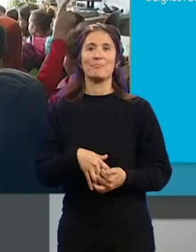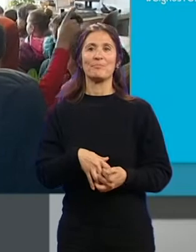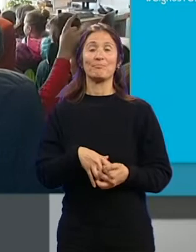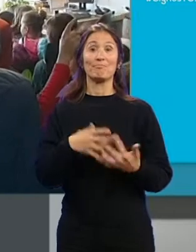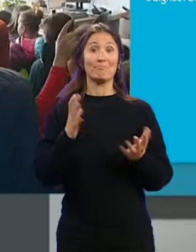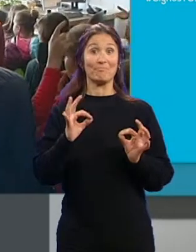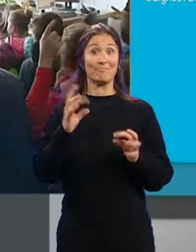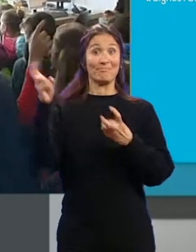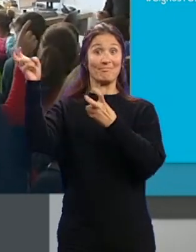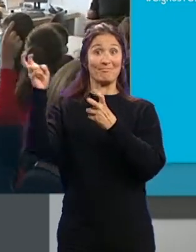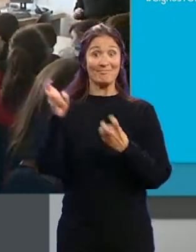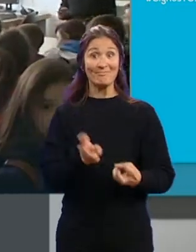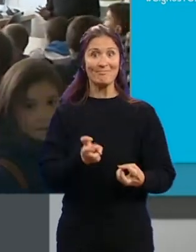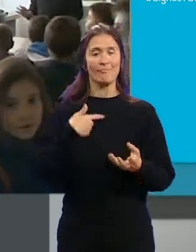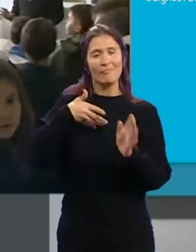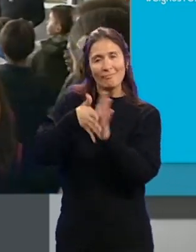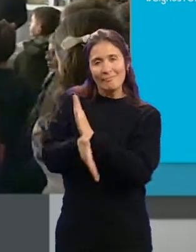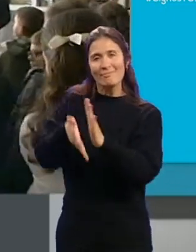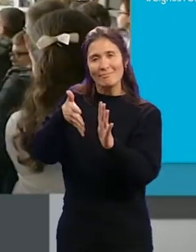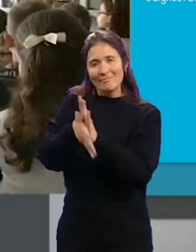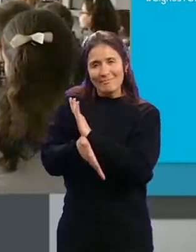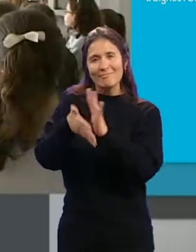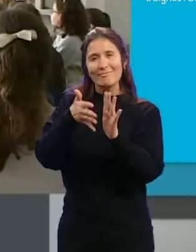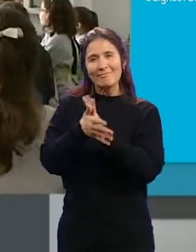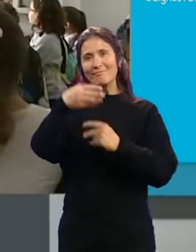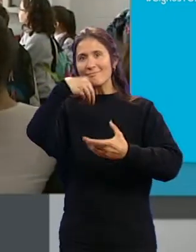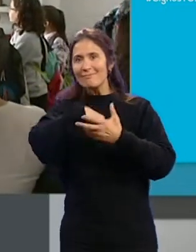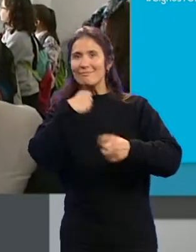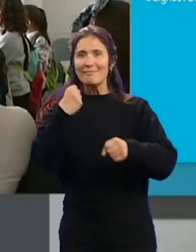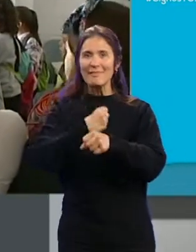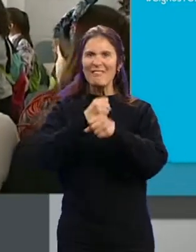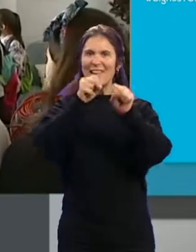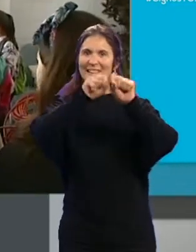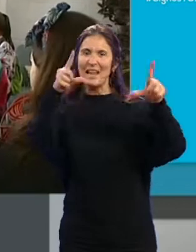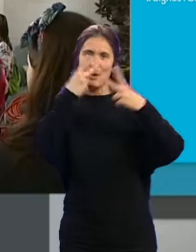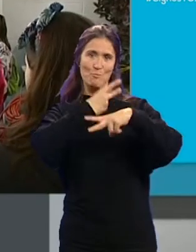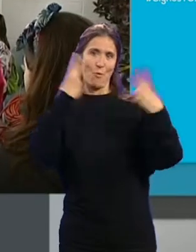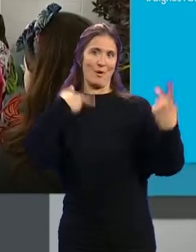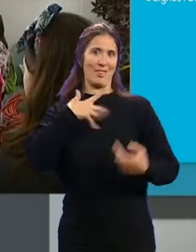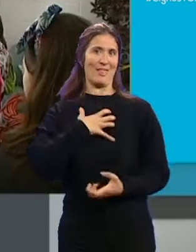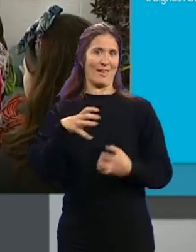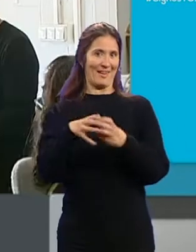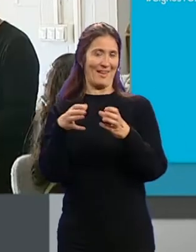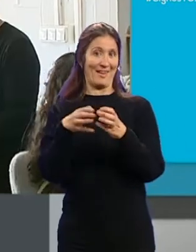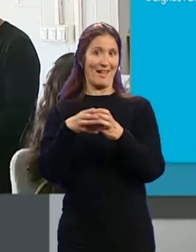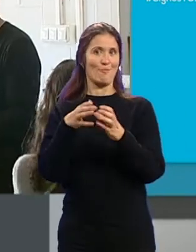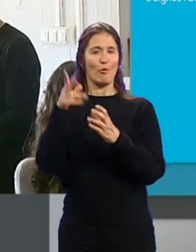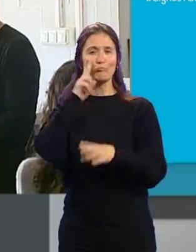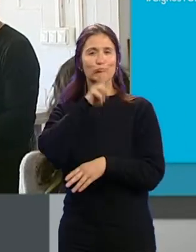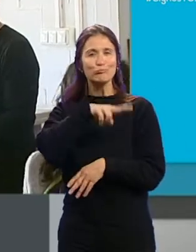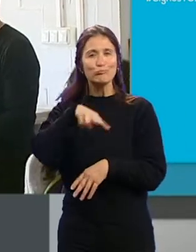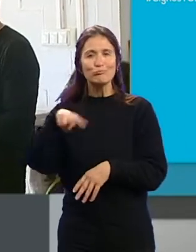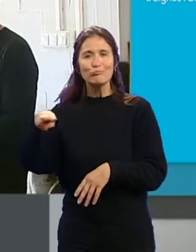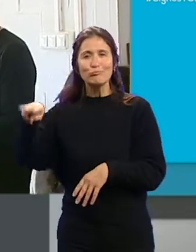Desde la llegada les hemos explicado... ...en qué consiste la labor que se hace en la tele pública de Granada... ...y han visitado nuestros